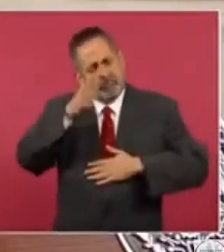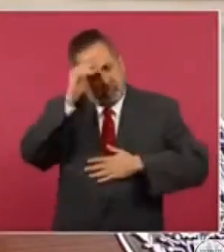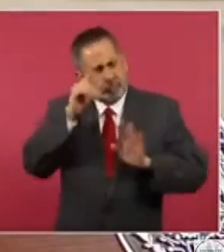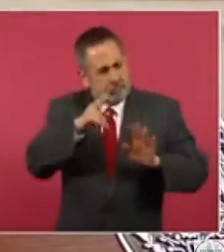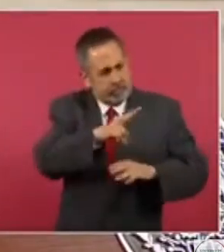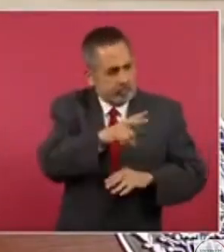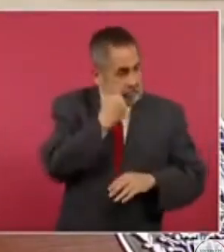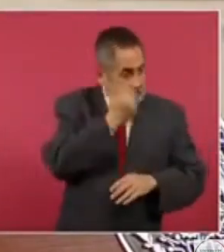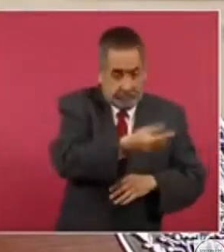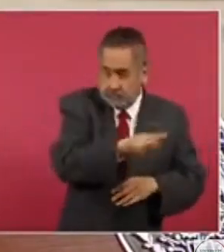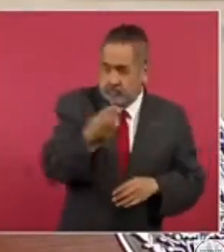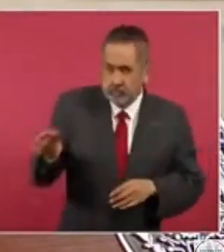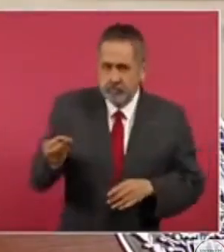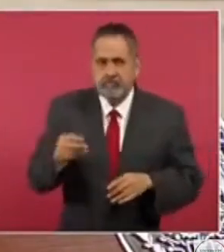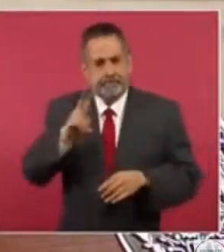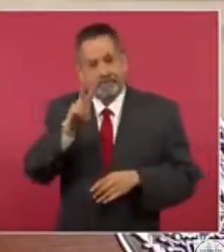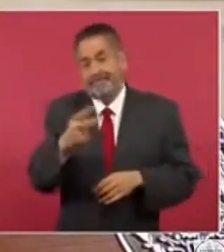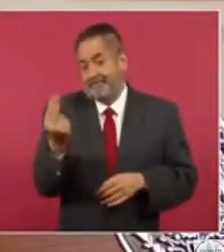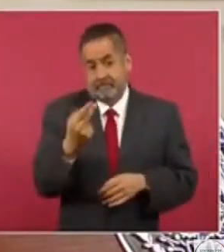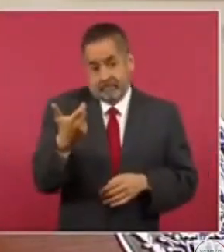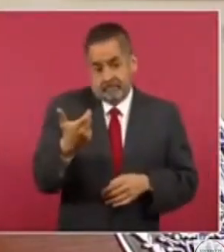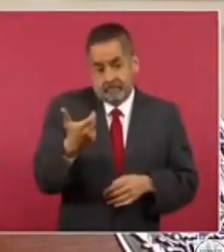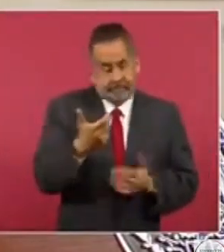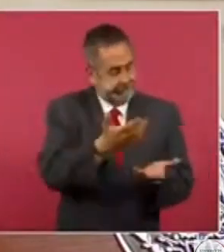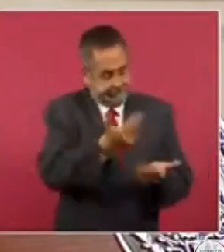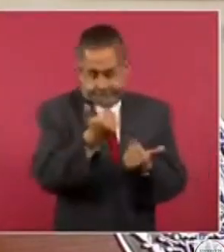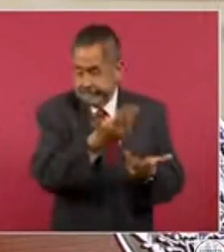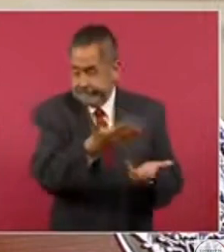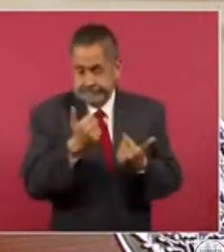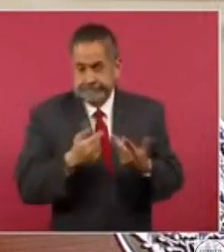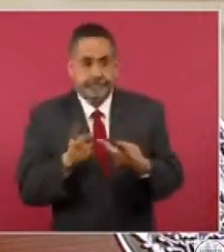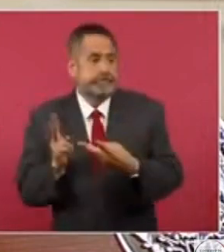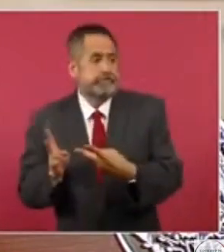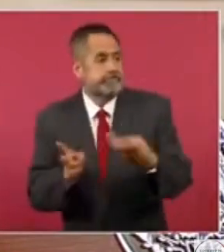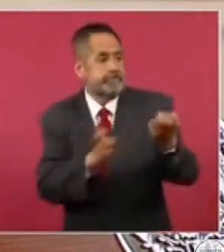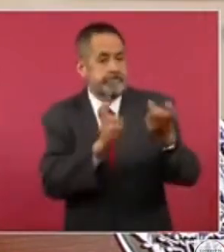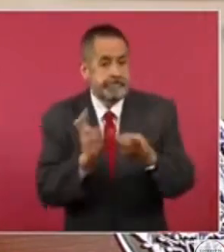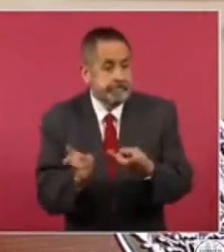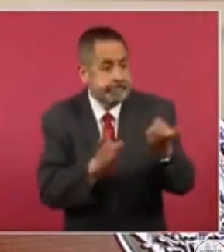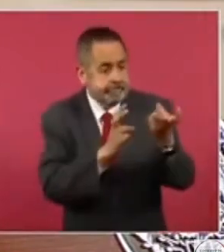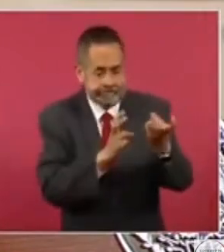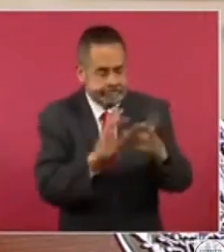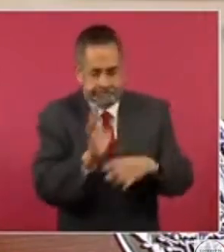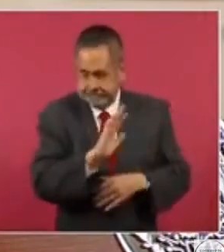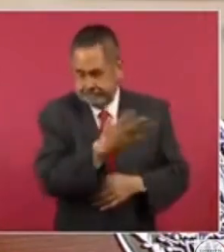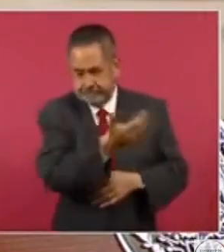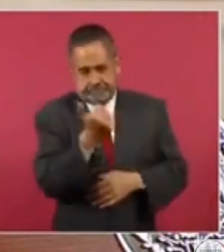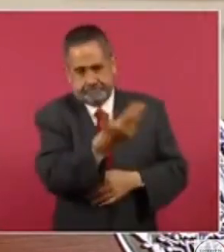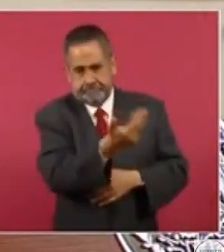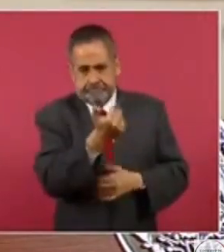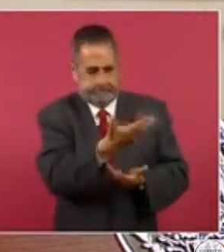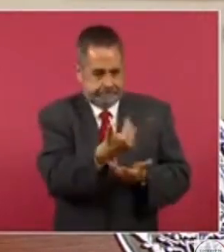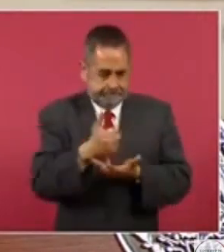porque necesitamos recuperar recursos para